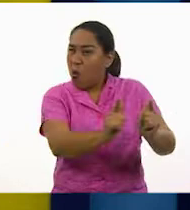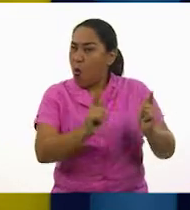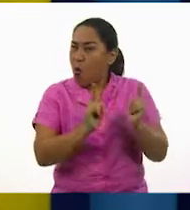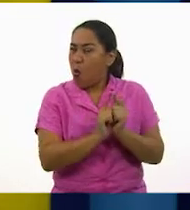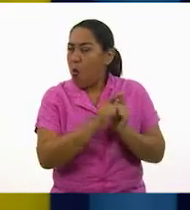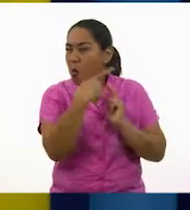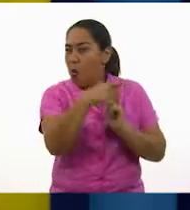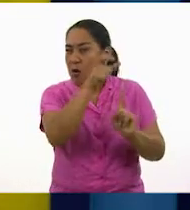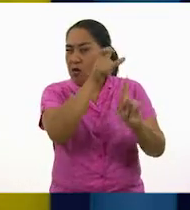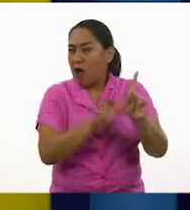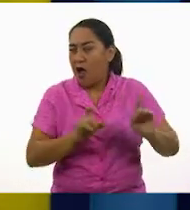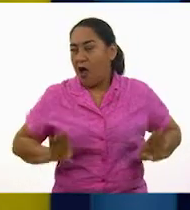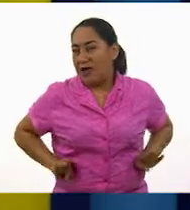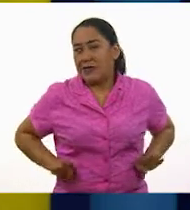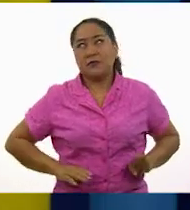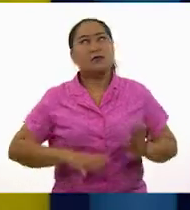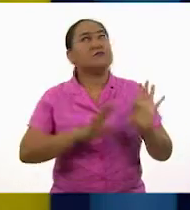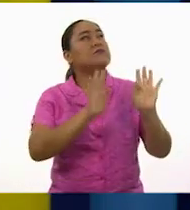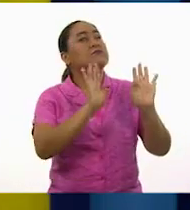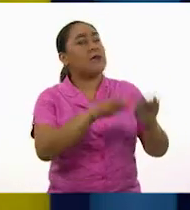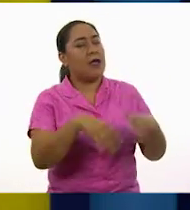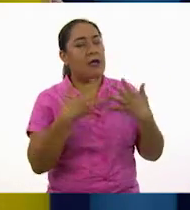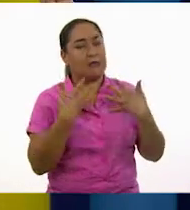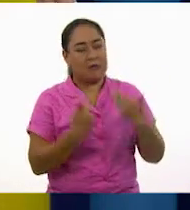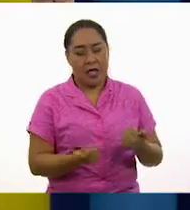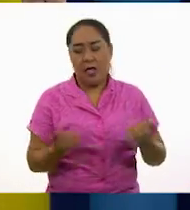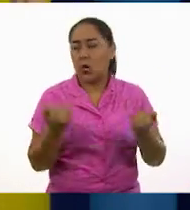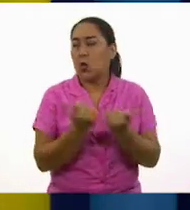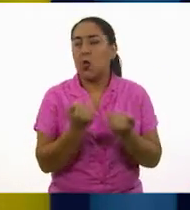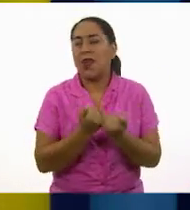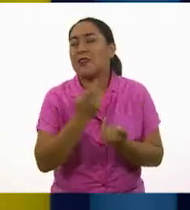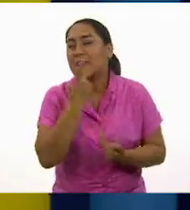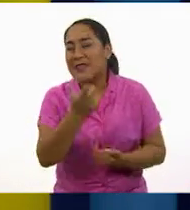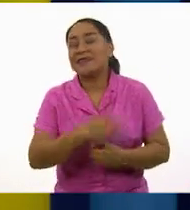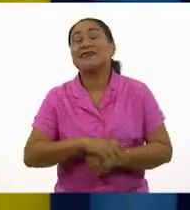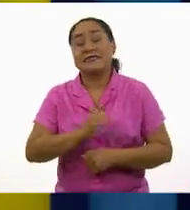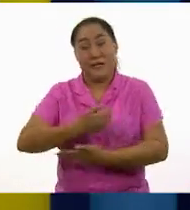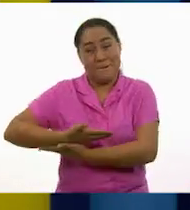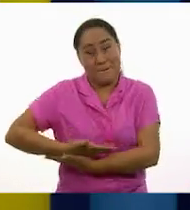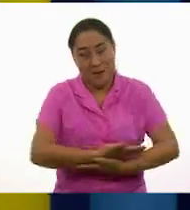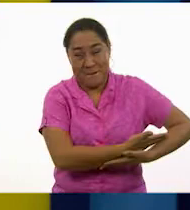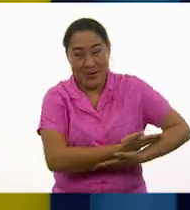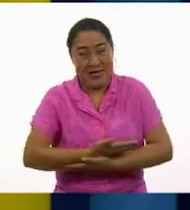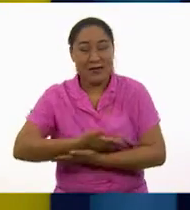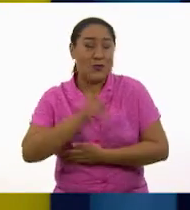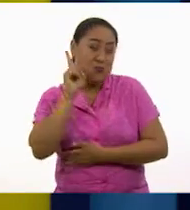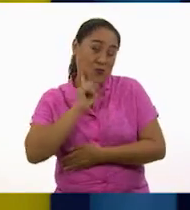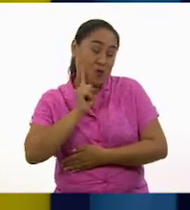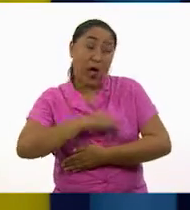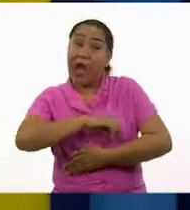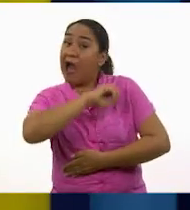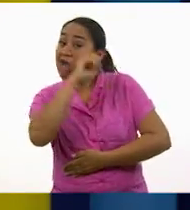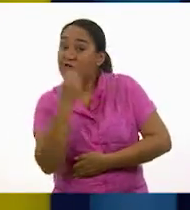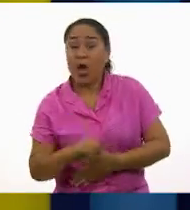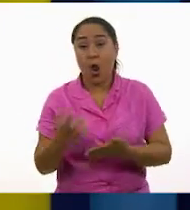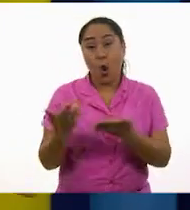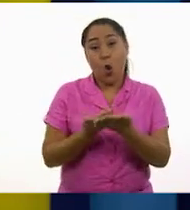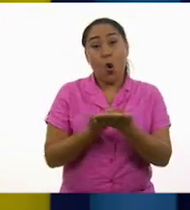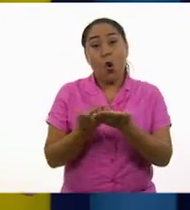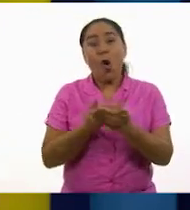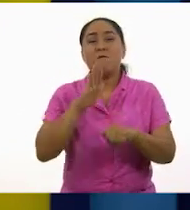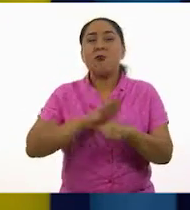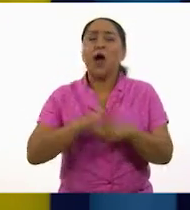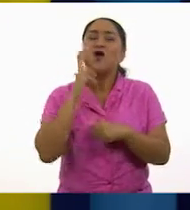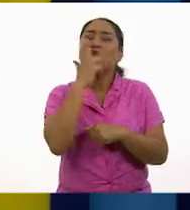Entiendo, es como cuando alguien dice, todas las bebés niñas deben vestirse de color rosa porque así se ven muy